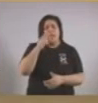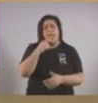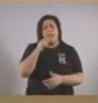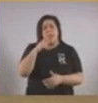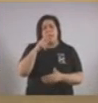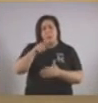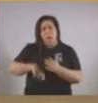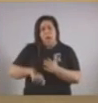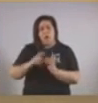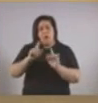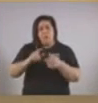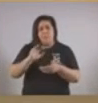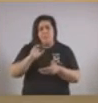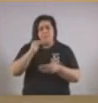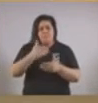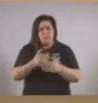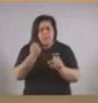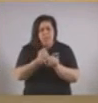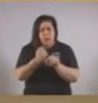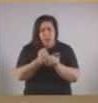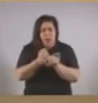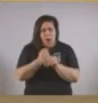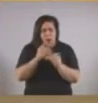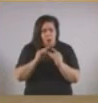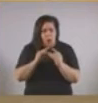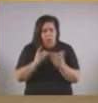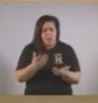profesionales que van a trabajar online? Muchas gracias.